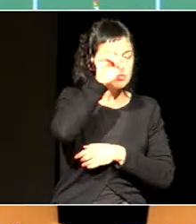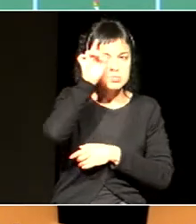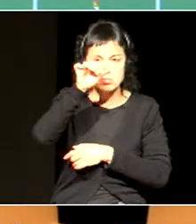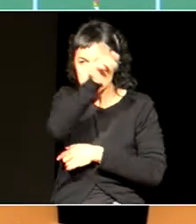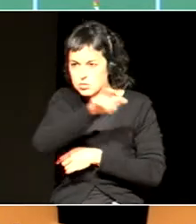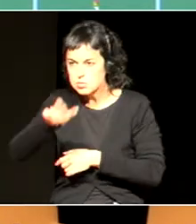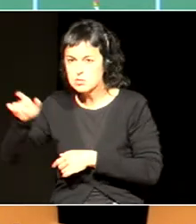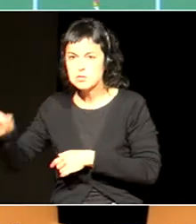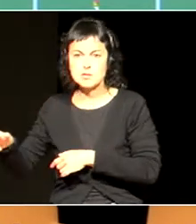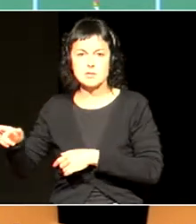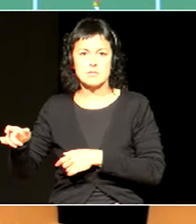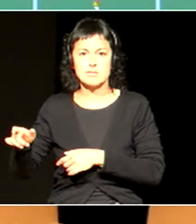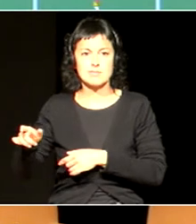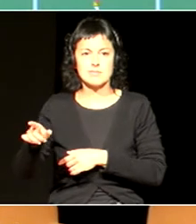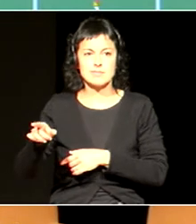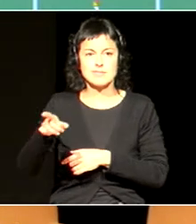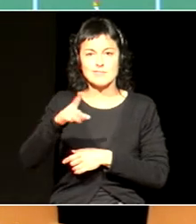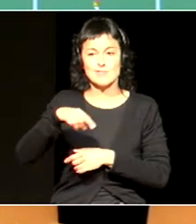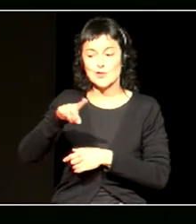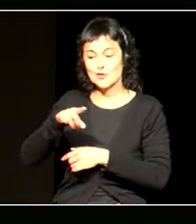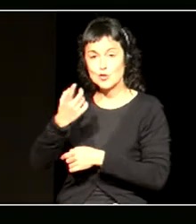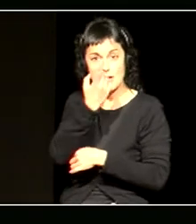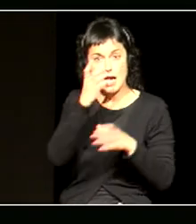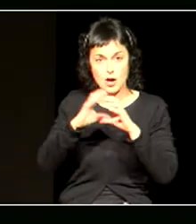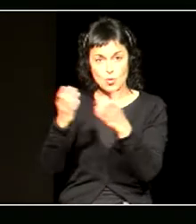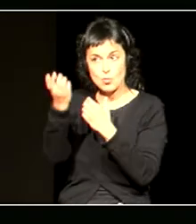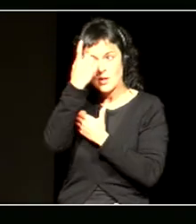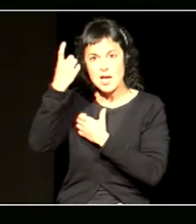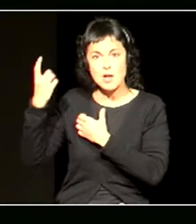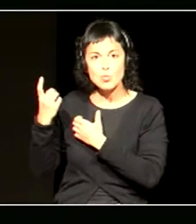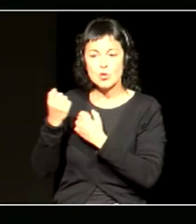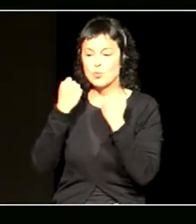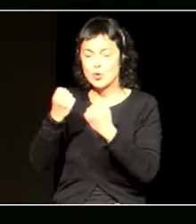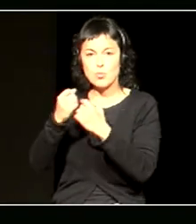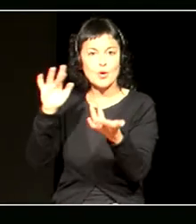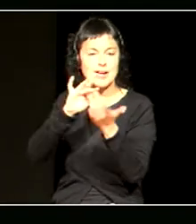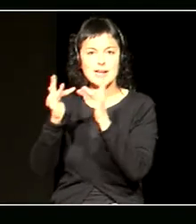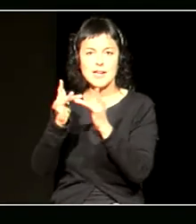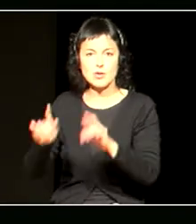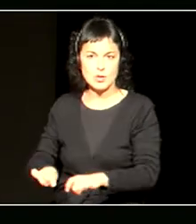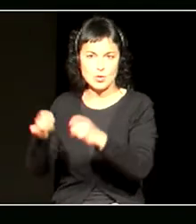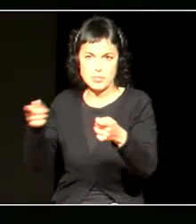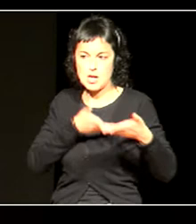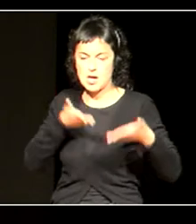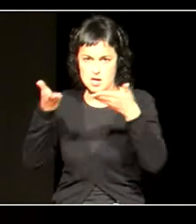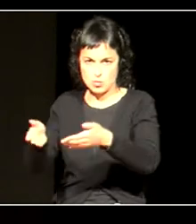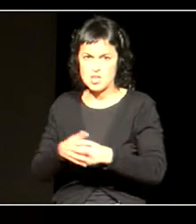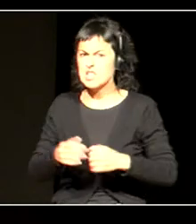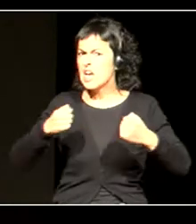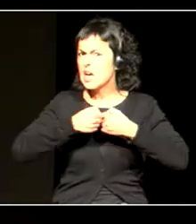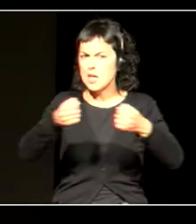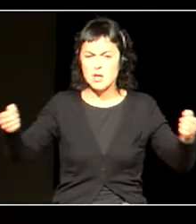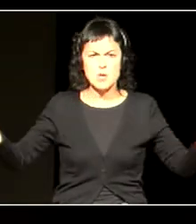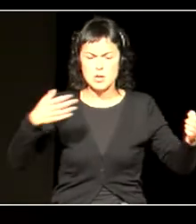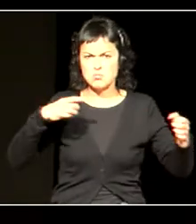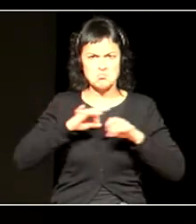zarete ikasleen artean botere harremanak eraldatzen laguntzeko. Emakundek argi izan du hori, erakundea